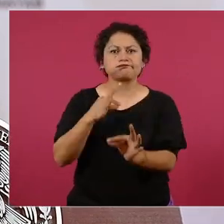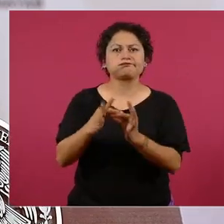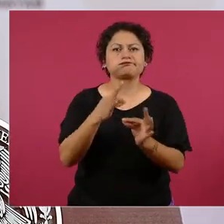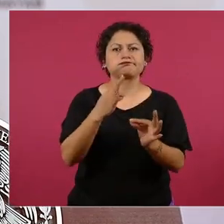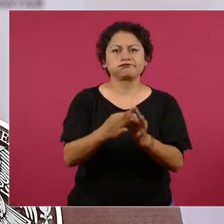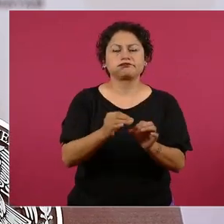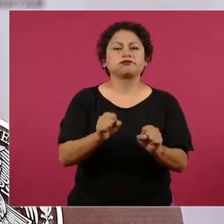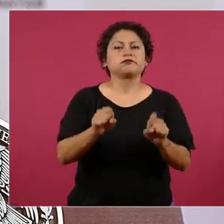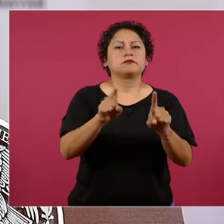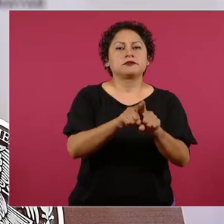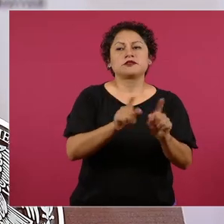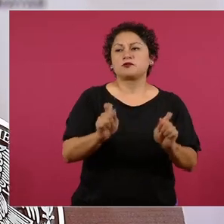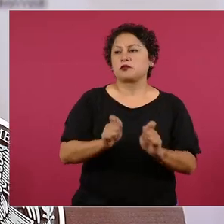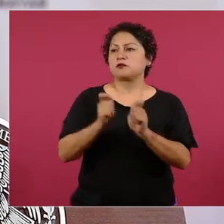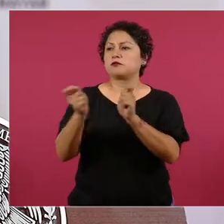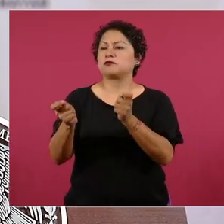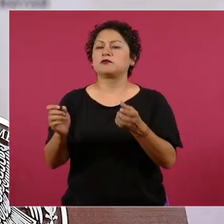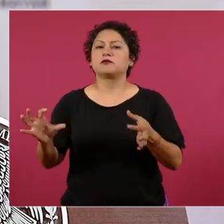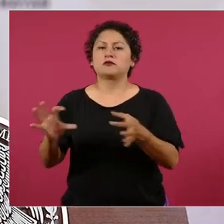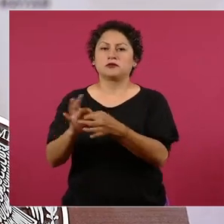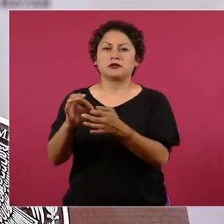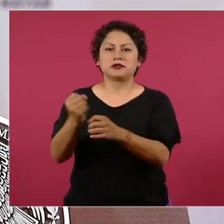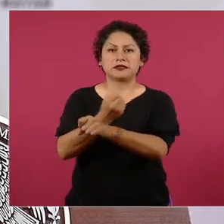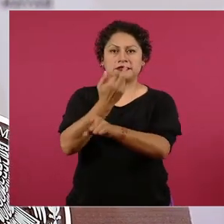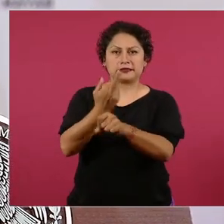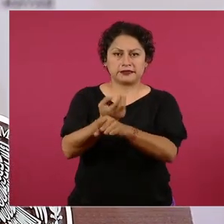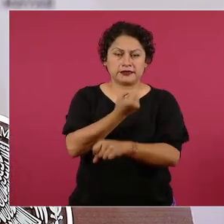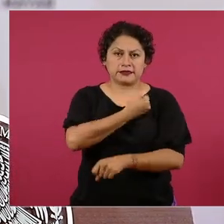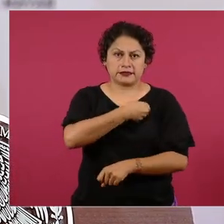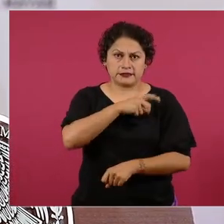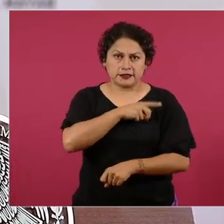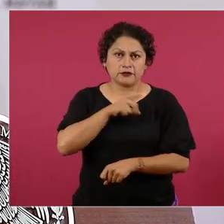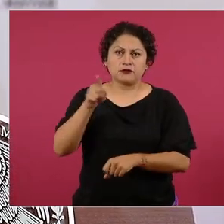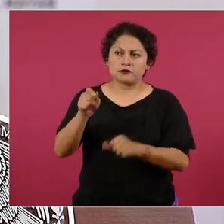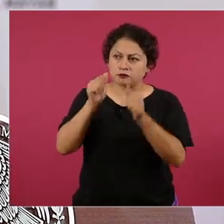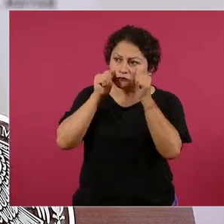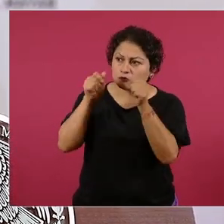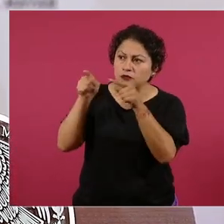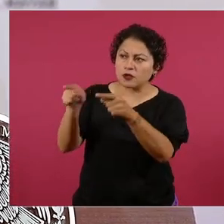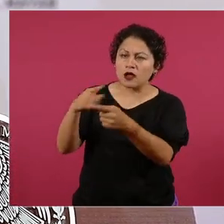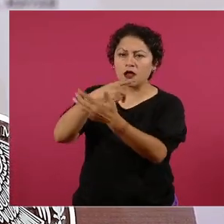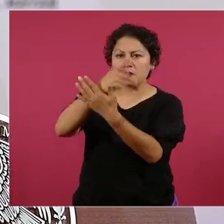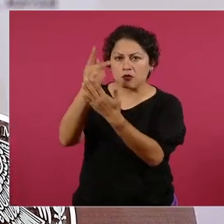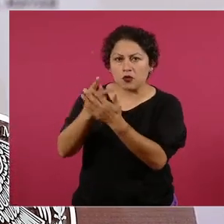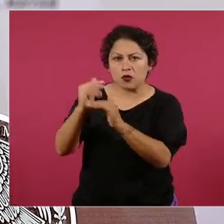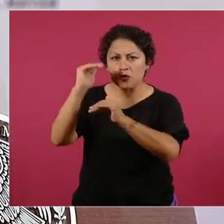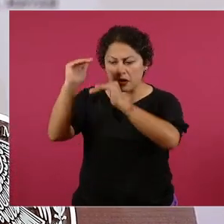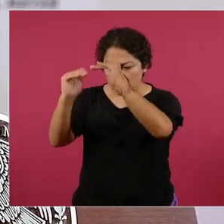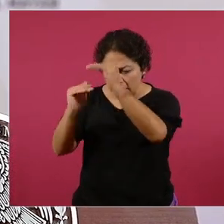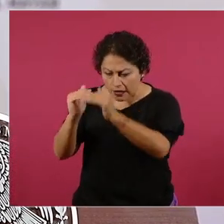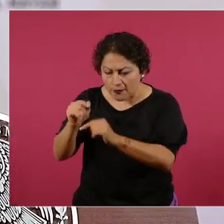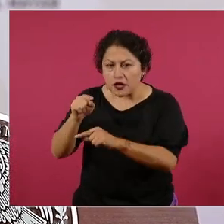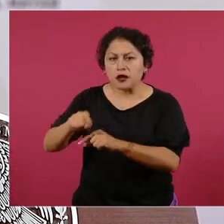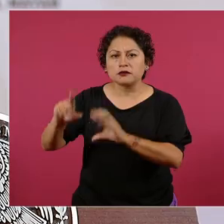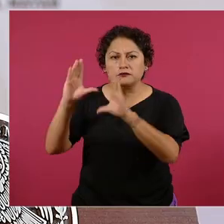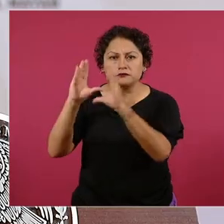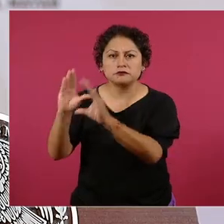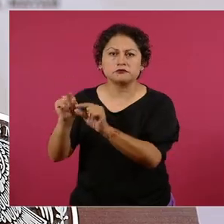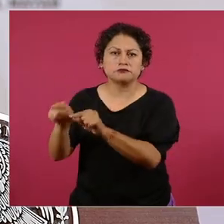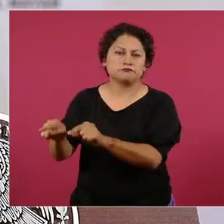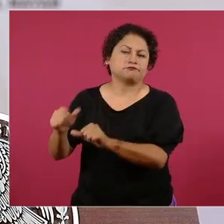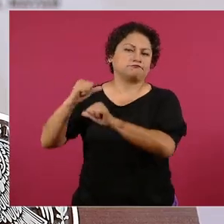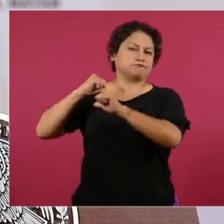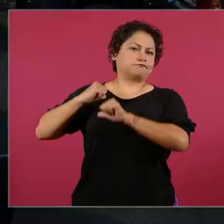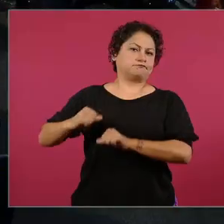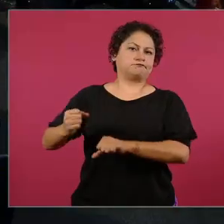secretarías de Salud de los estados la gran tarea de la prevención y los programas de salud pública, cuya rectoría tiene la Secretaría de